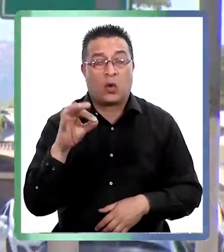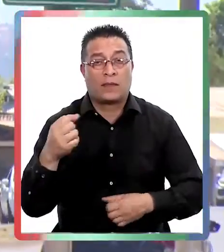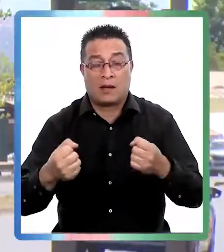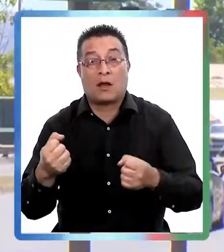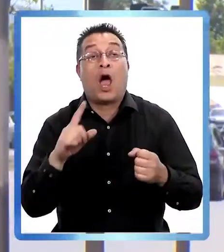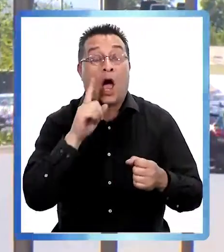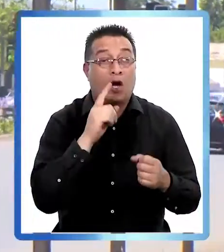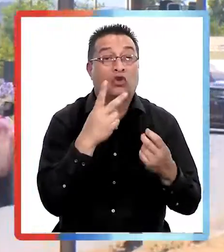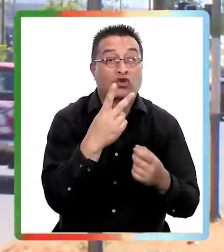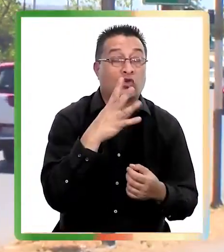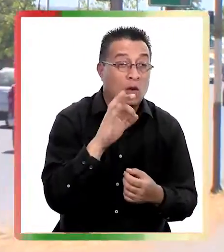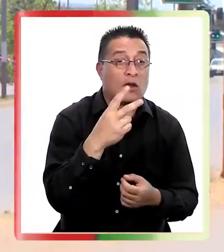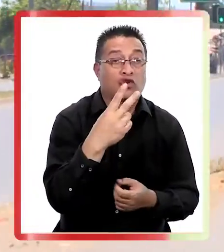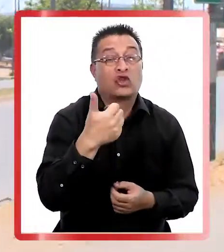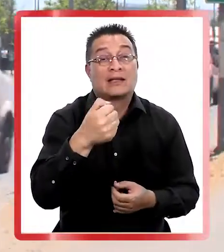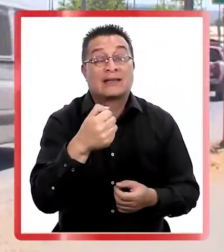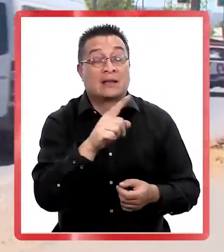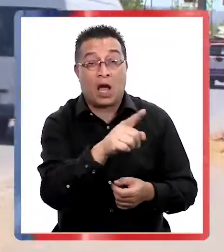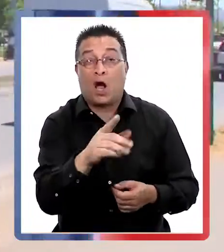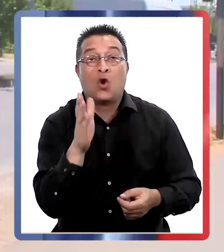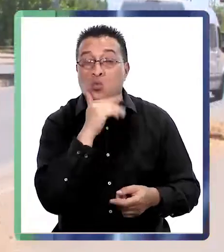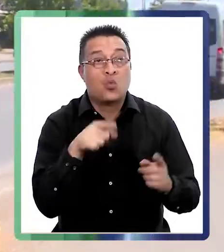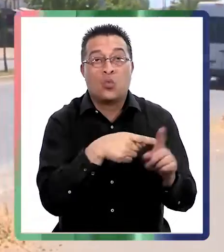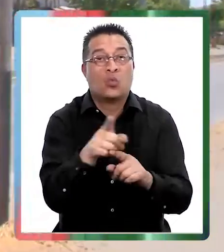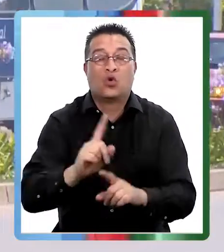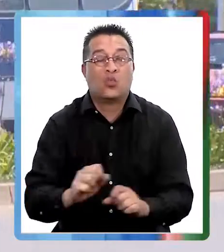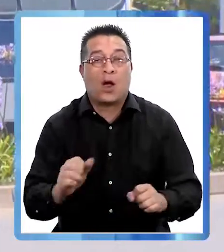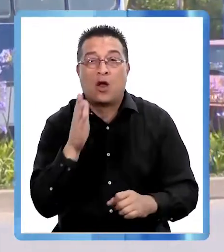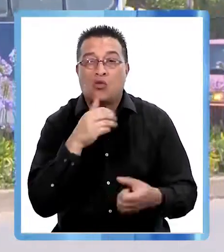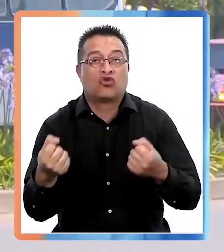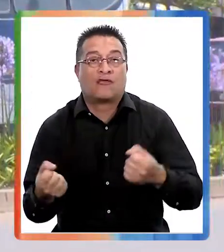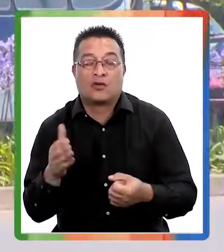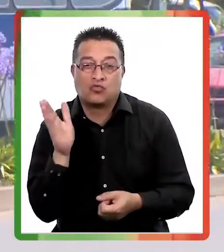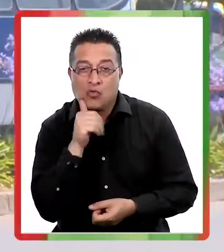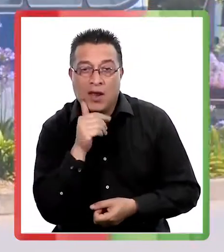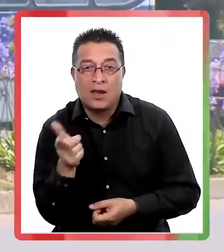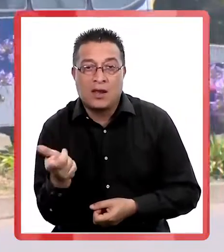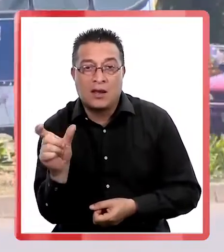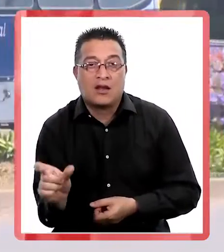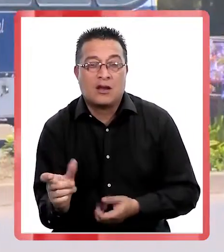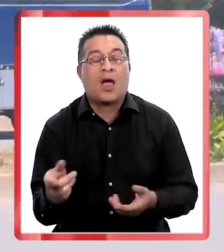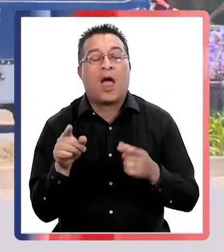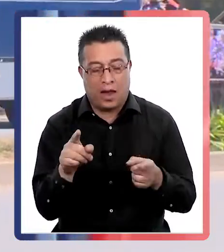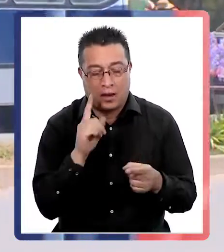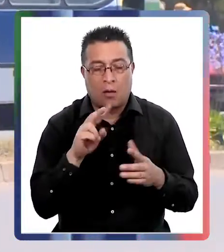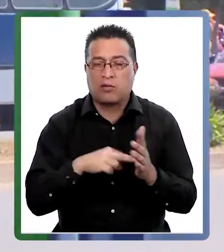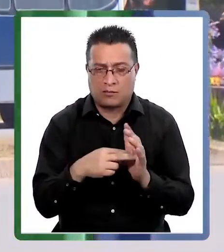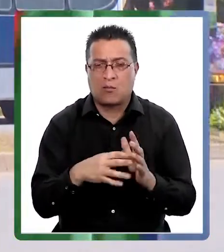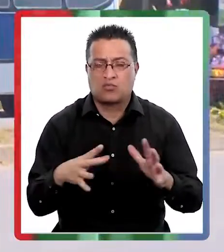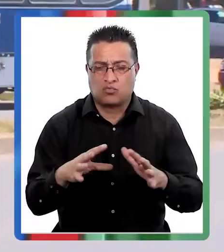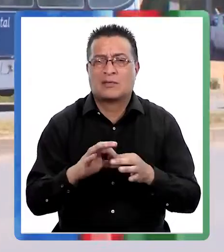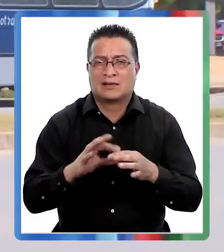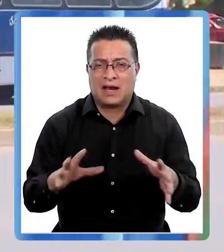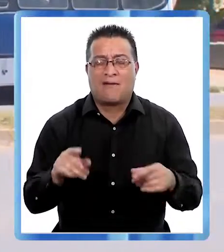máquinas y hay 250, 260 máquinas que no están en circulación. Lo que efectivamente produce un problema de mucha complejidad,